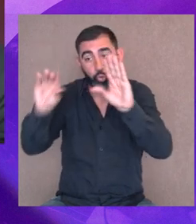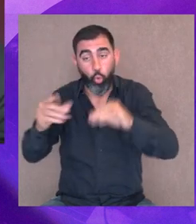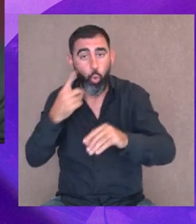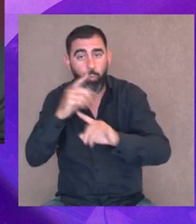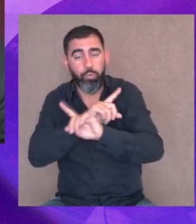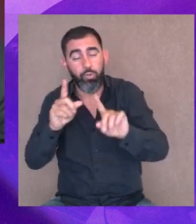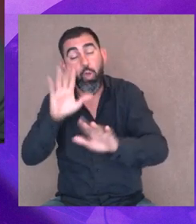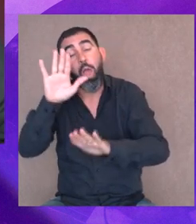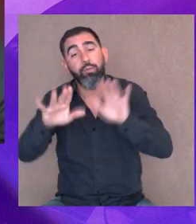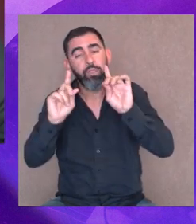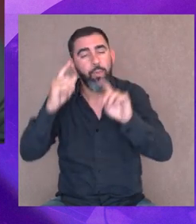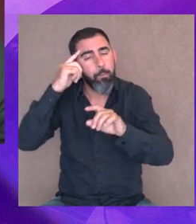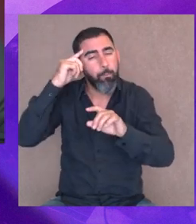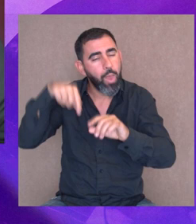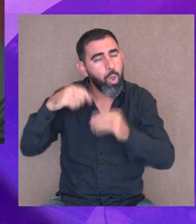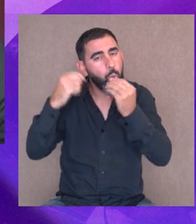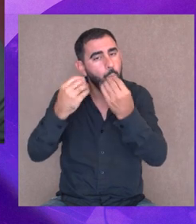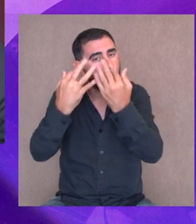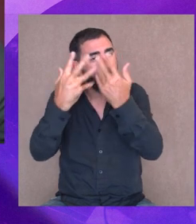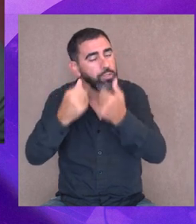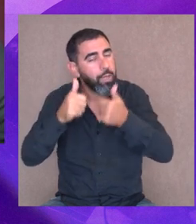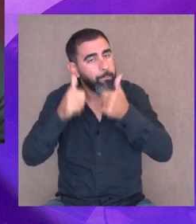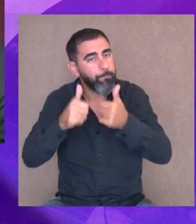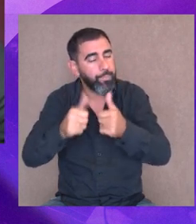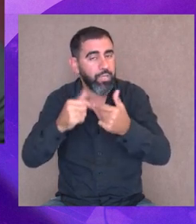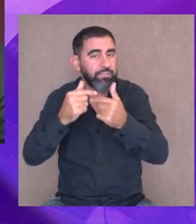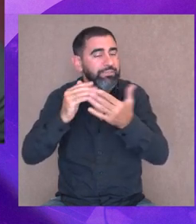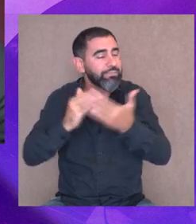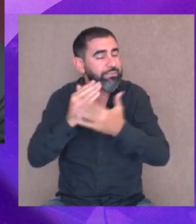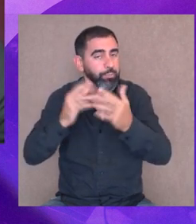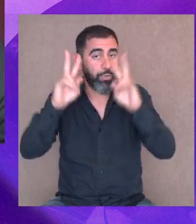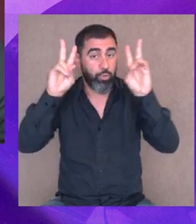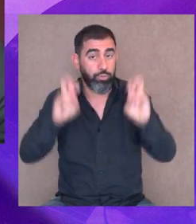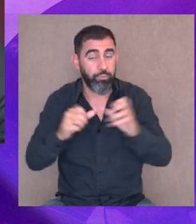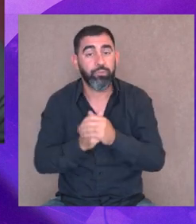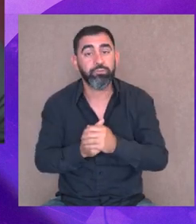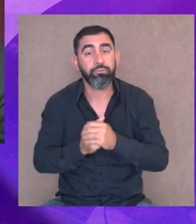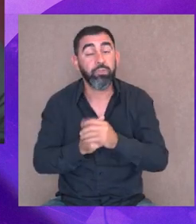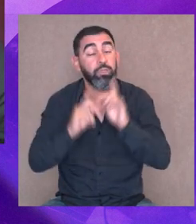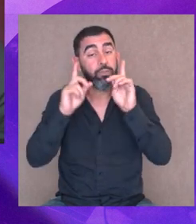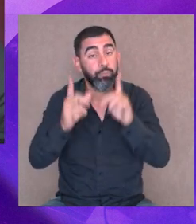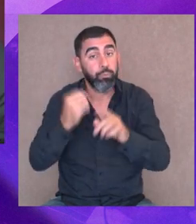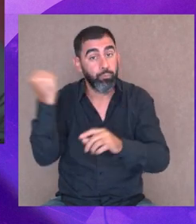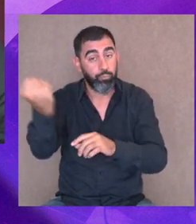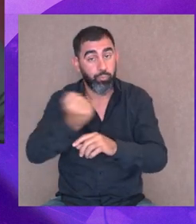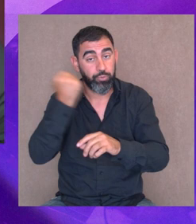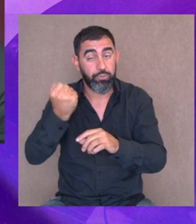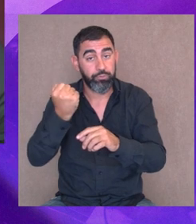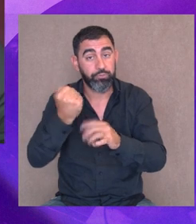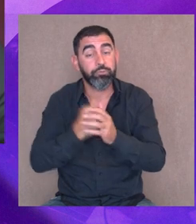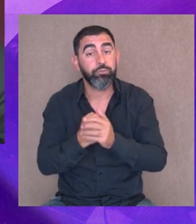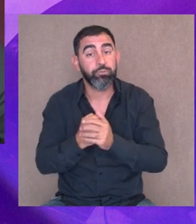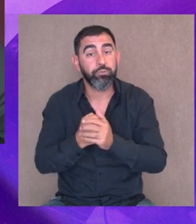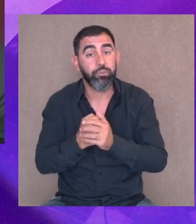entonces, bueno, a la estrategia hay que verla, asumirla al gobierno, cómo se sigue,